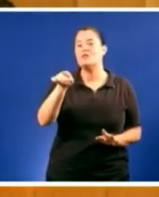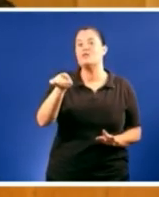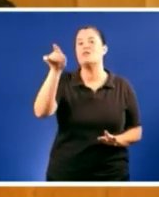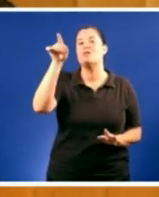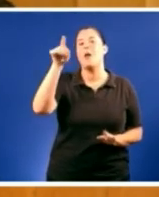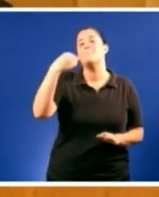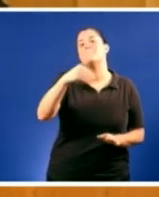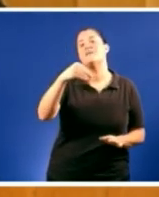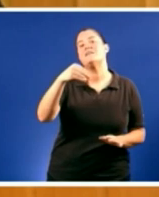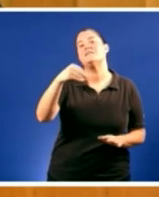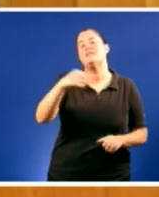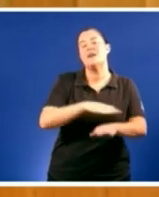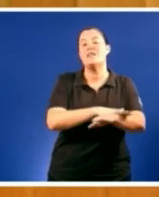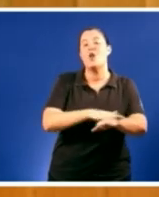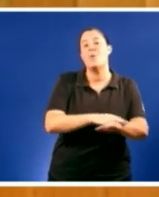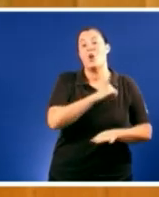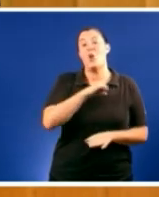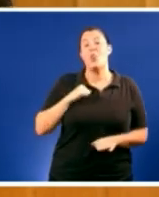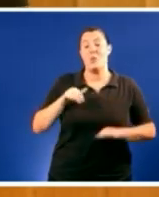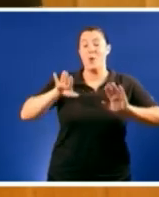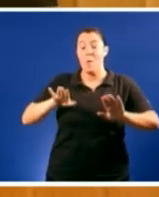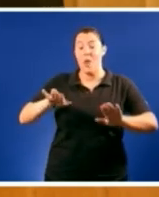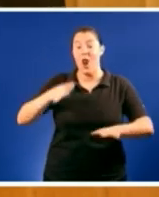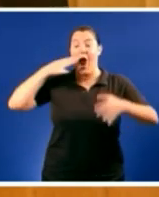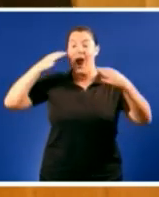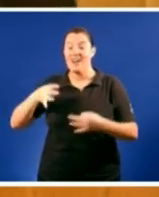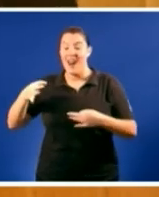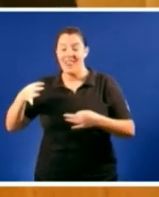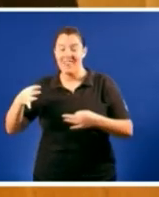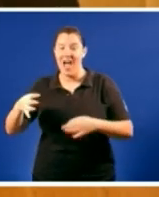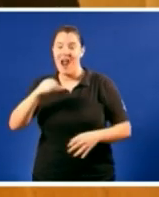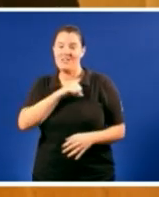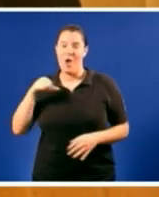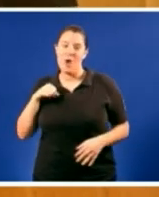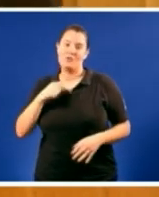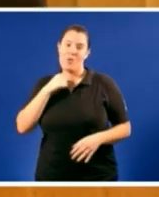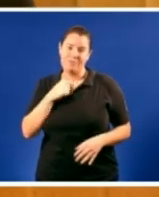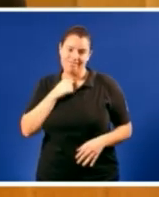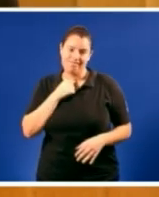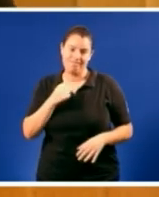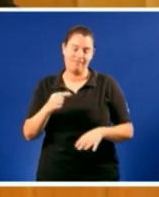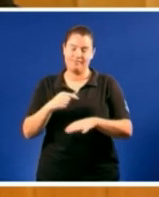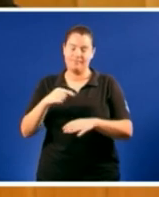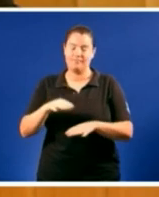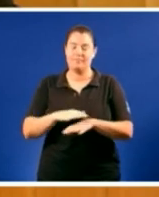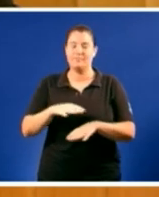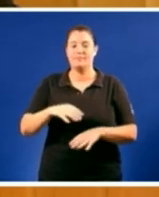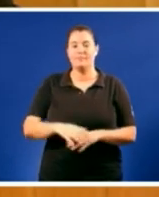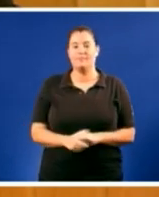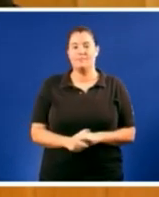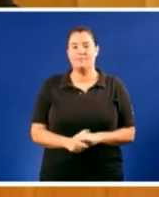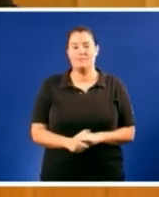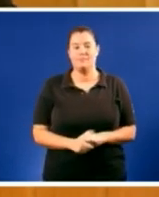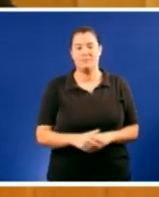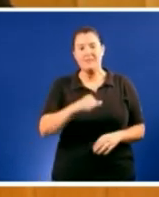pero non cree no autogoberno dixo en 2009 que ia dar continuidade as demandas competenciais que o goberno